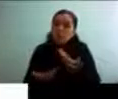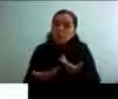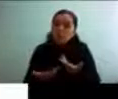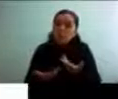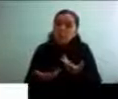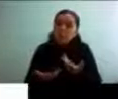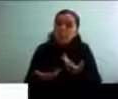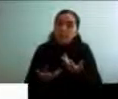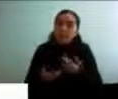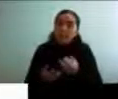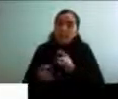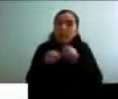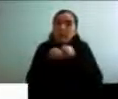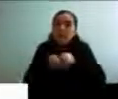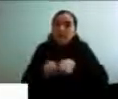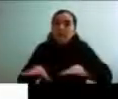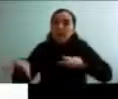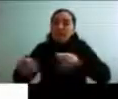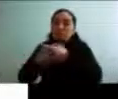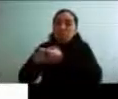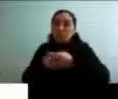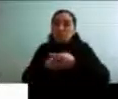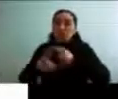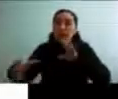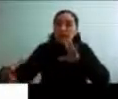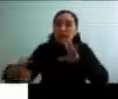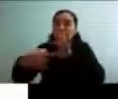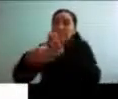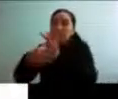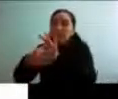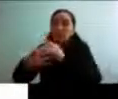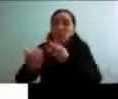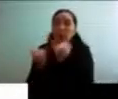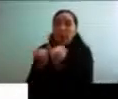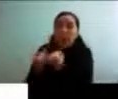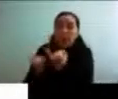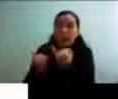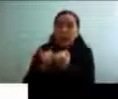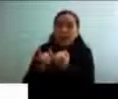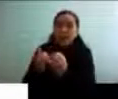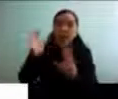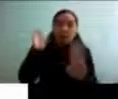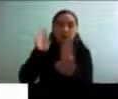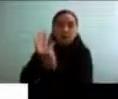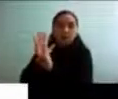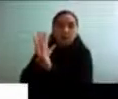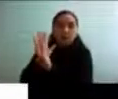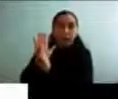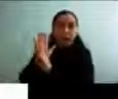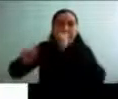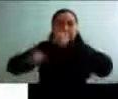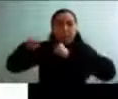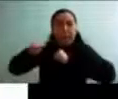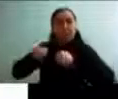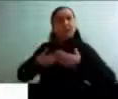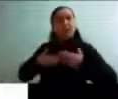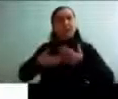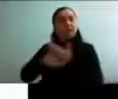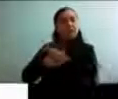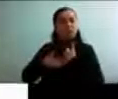generado redes sociales, ha generado amistades, se ha identificado con la empresa donde trabaja